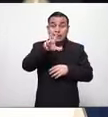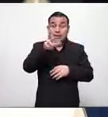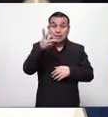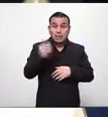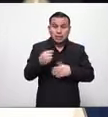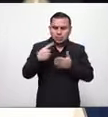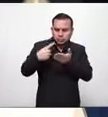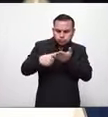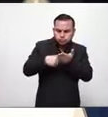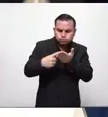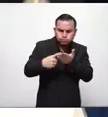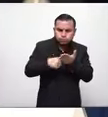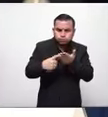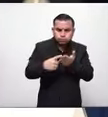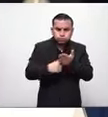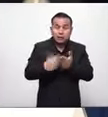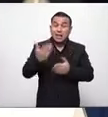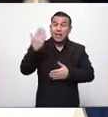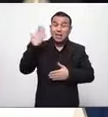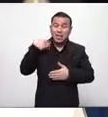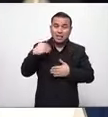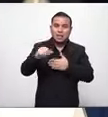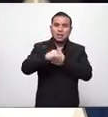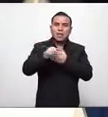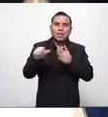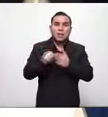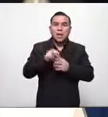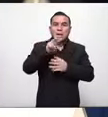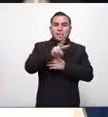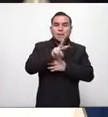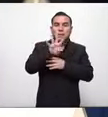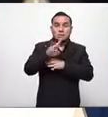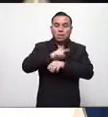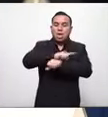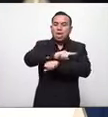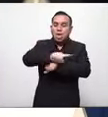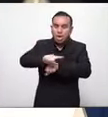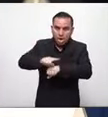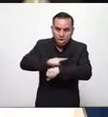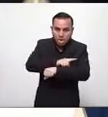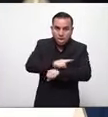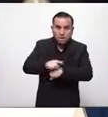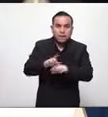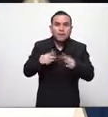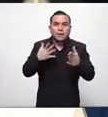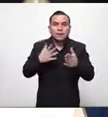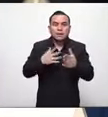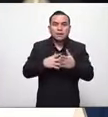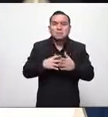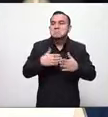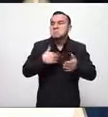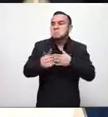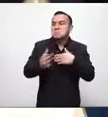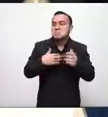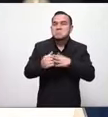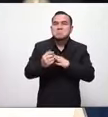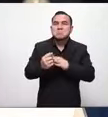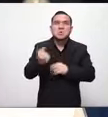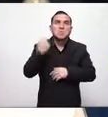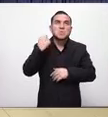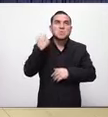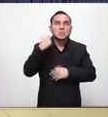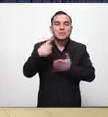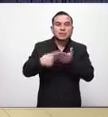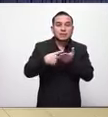trabajando allá en jornadas incluso de 24 horas para romper un diálogo y aprobar una